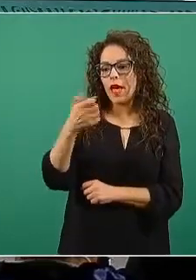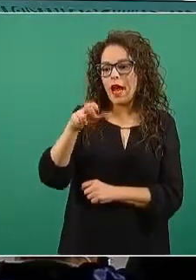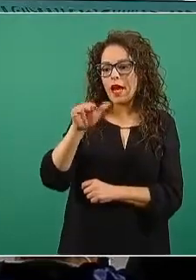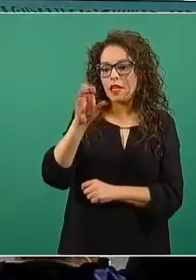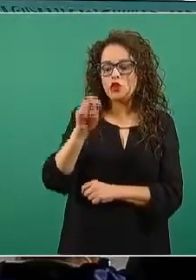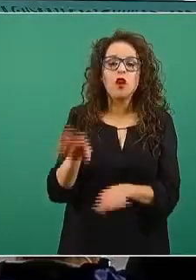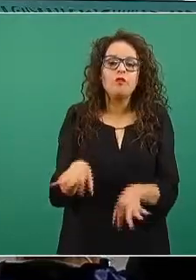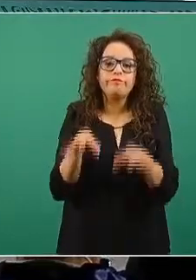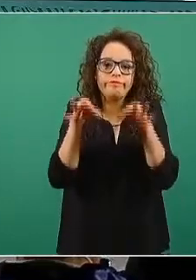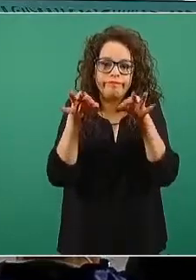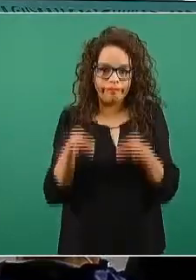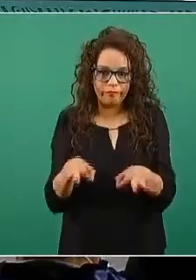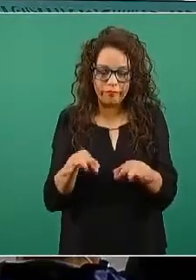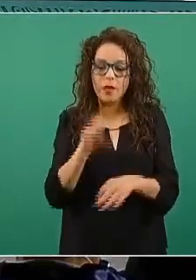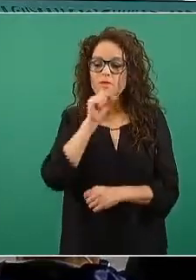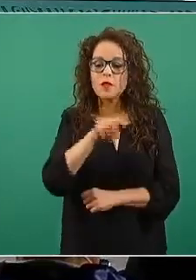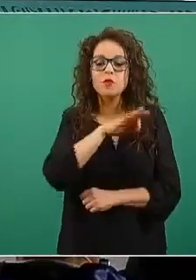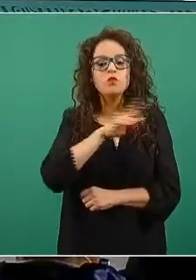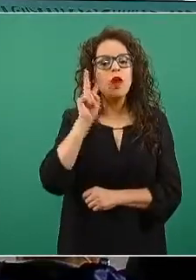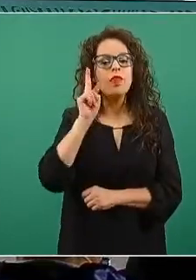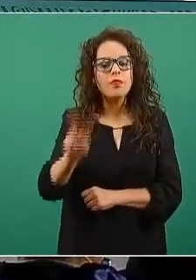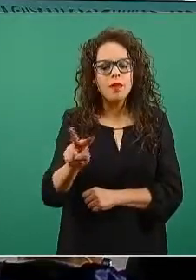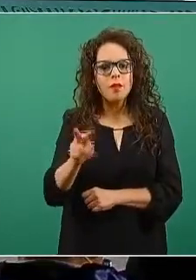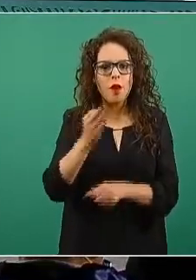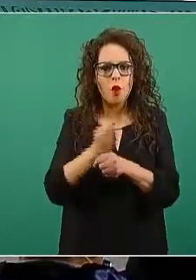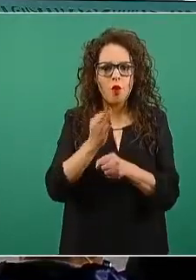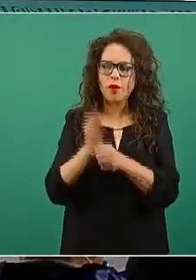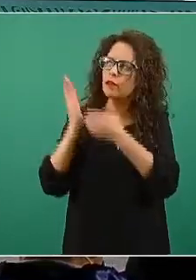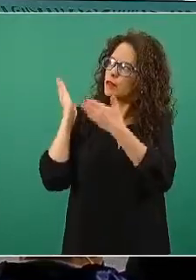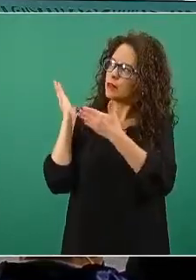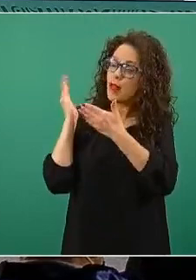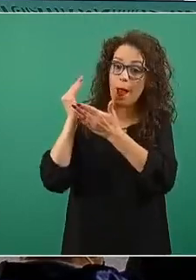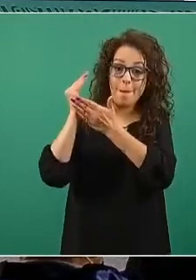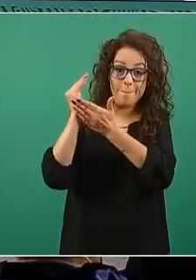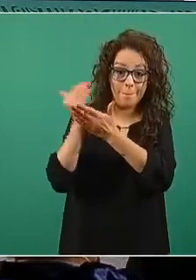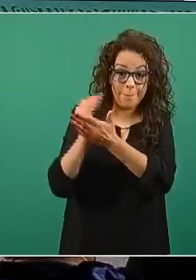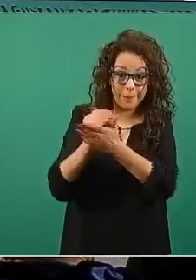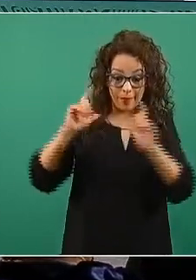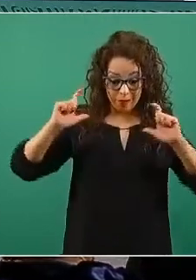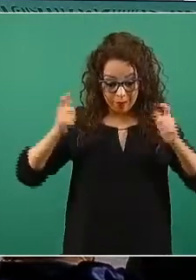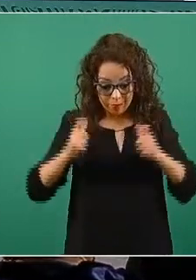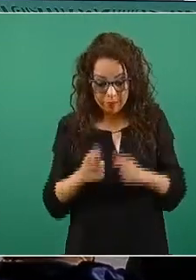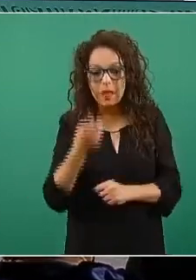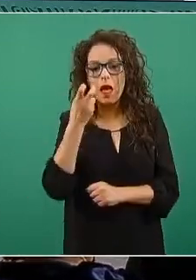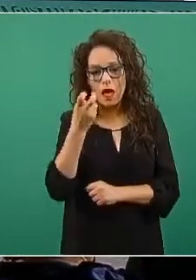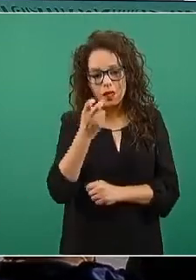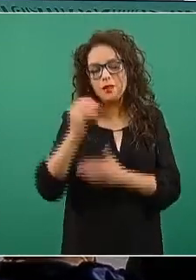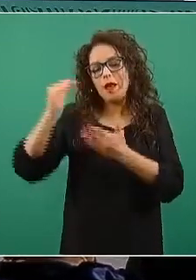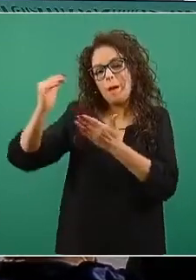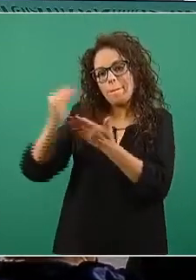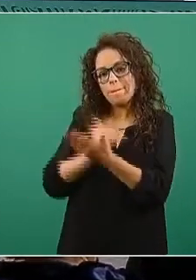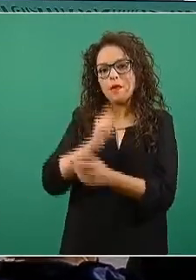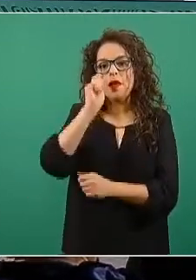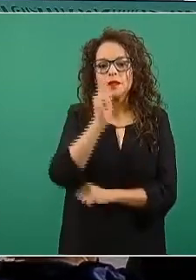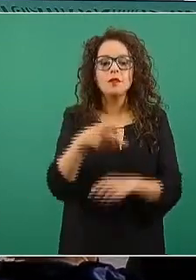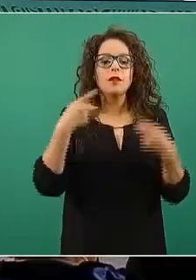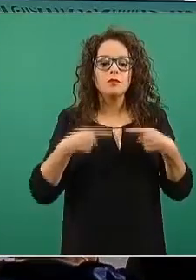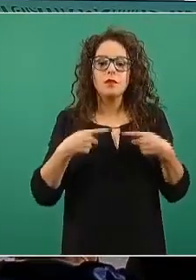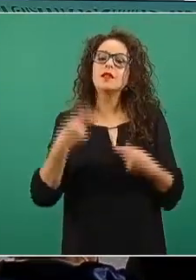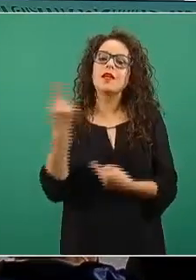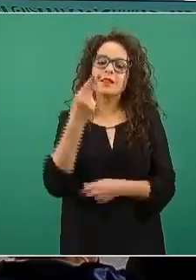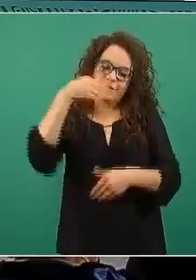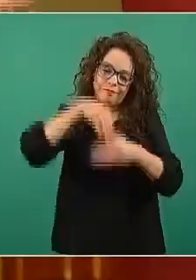observar también, al igual al disminuir el número de casos, van a disminuir esta proporción de personas que requieren